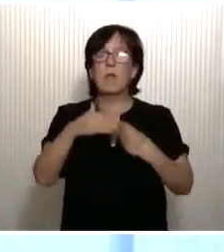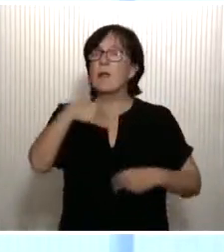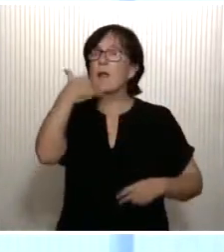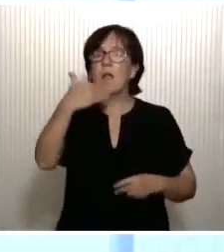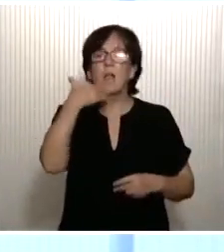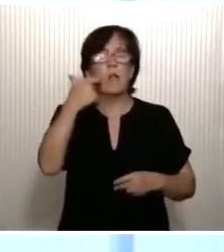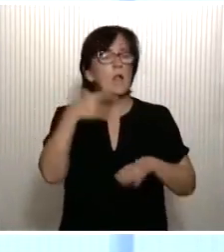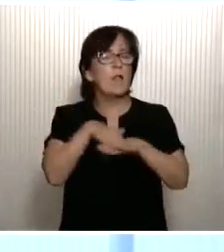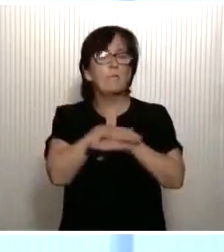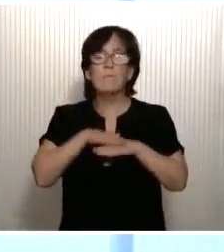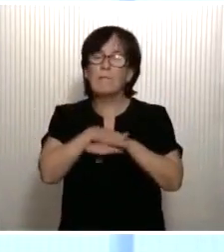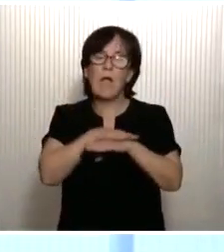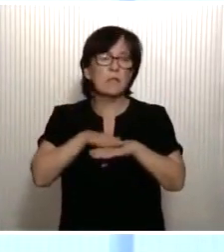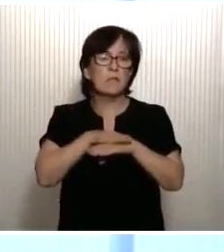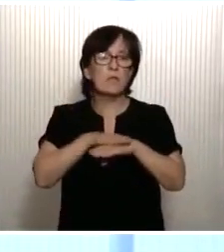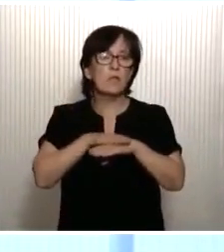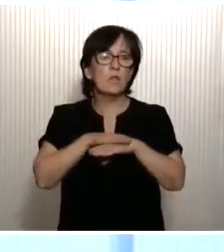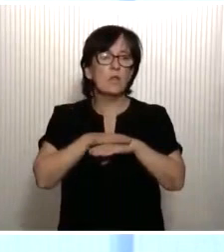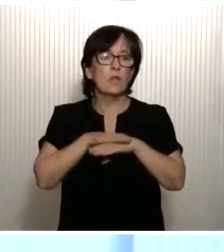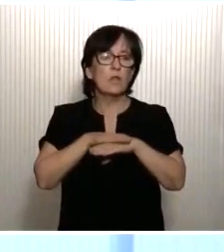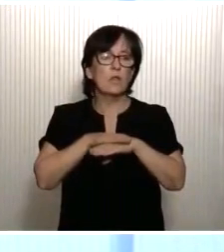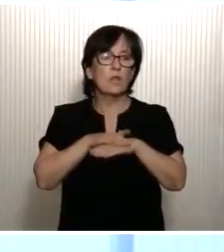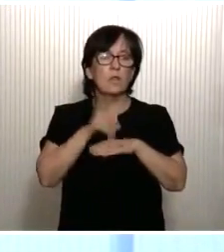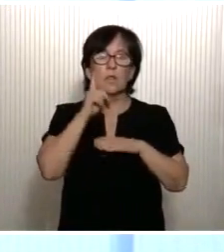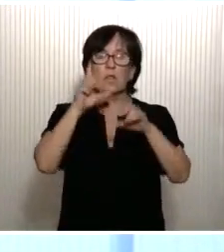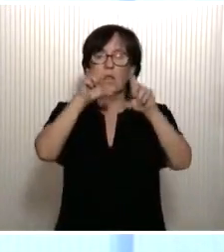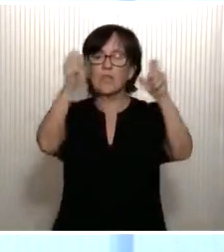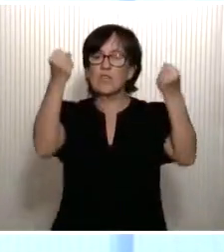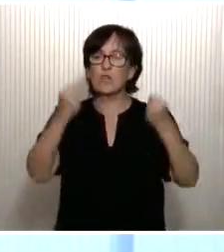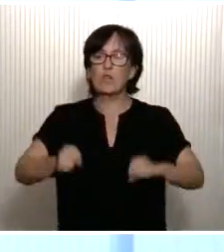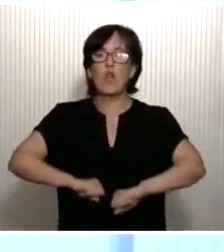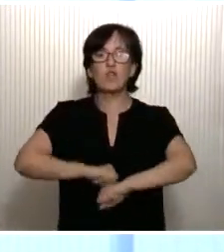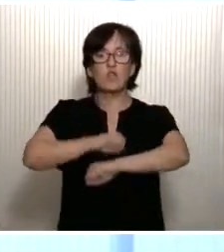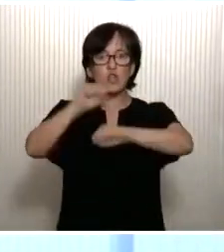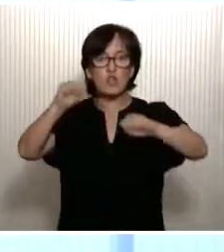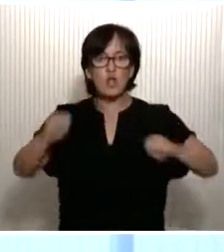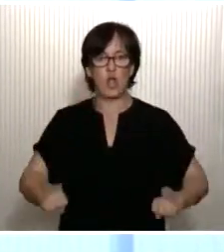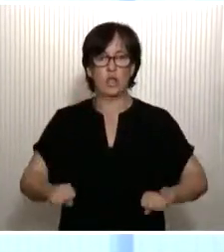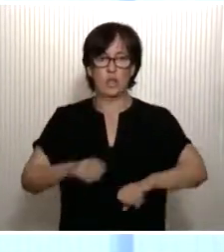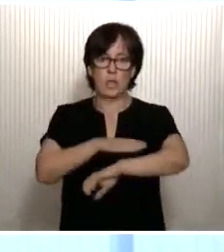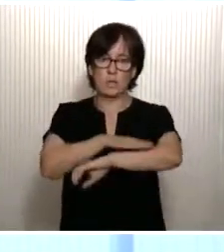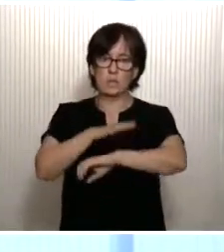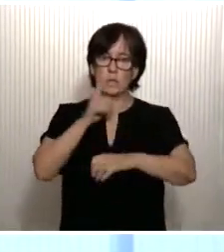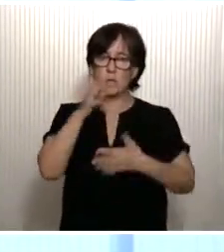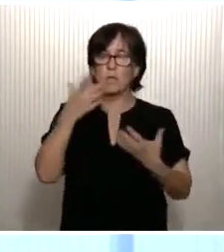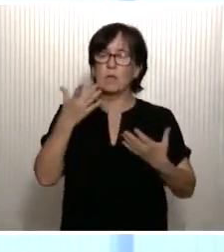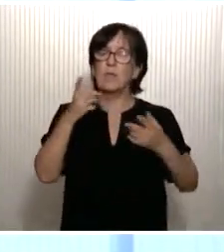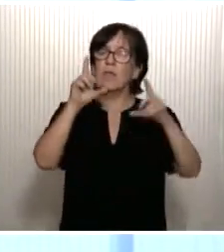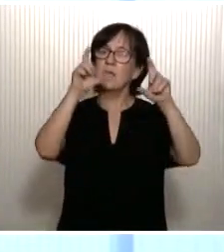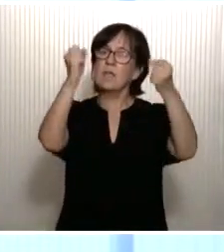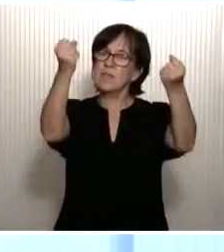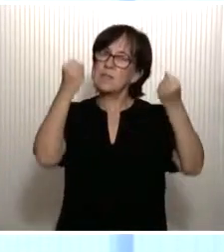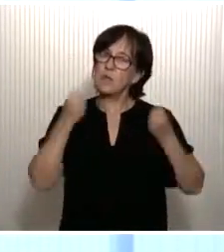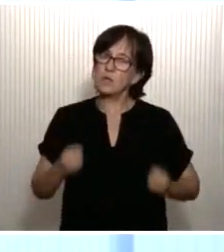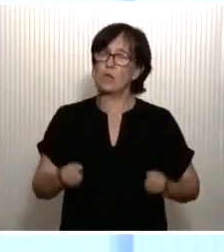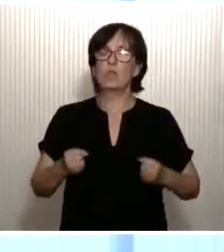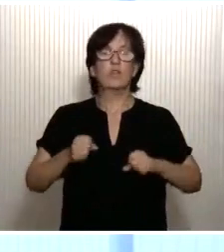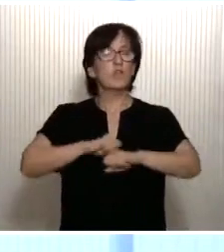básico, algo esencial. Y son instituciones sólidas. Instituciones sólidas, repito.